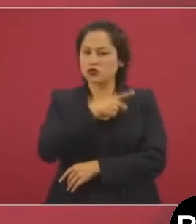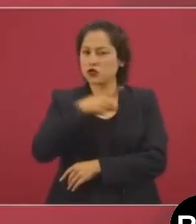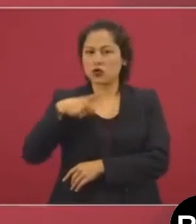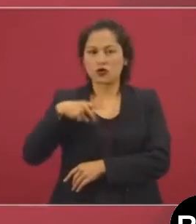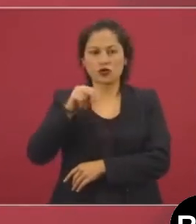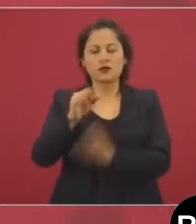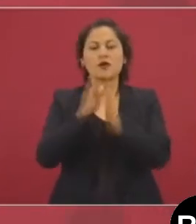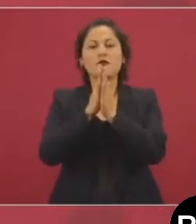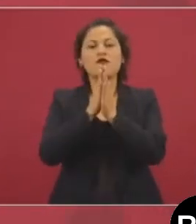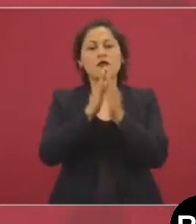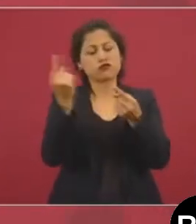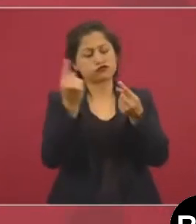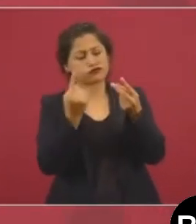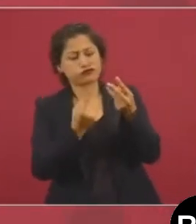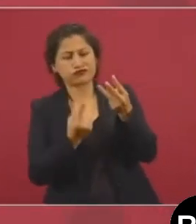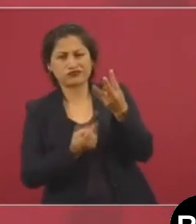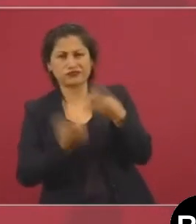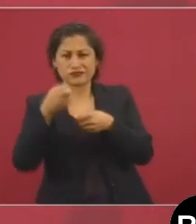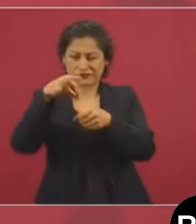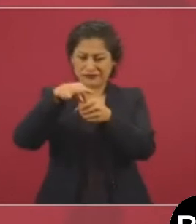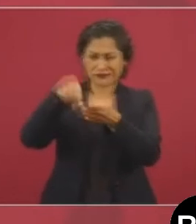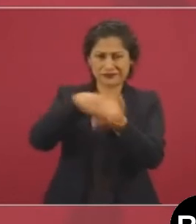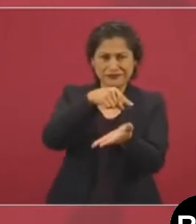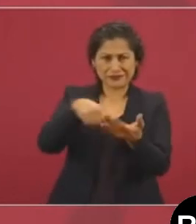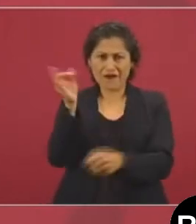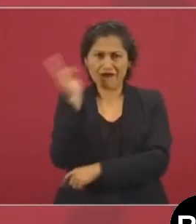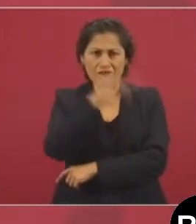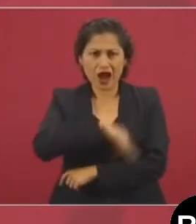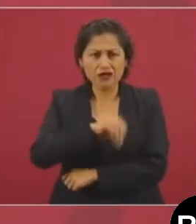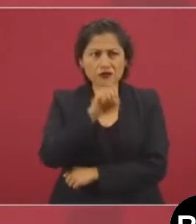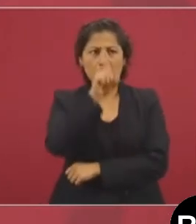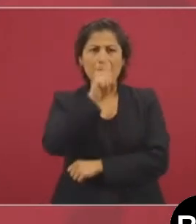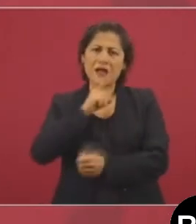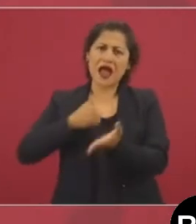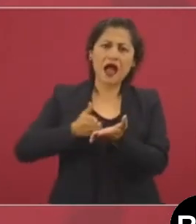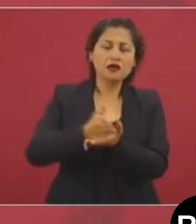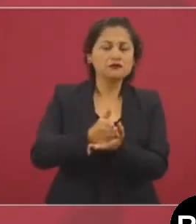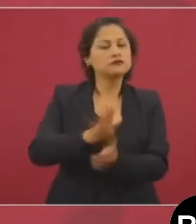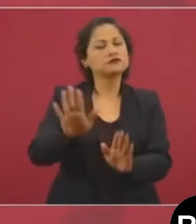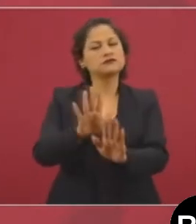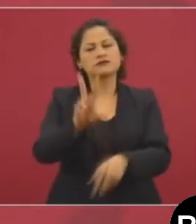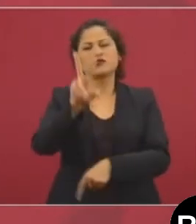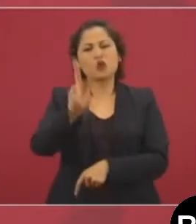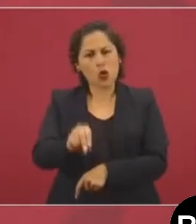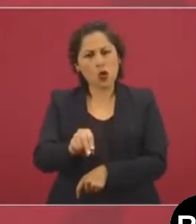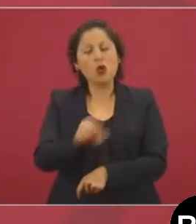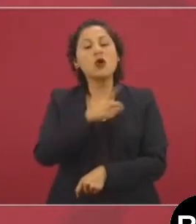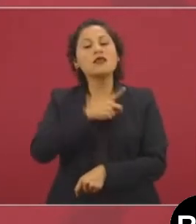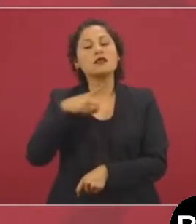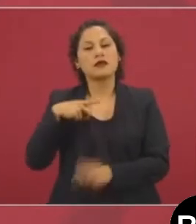un buen ejemplo de civilidad, de democracia.